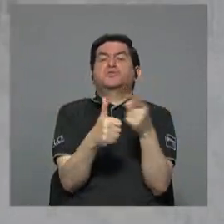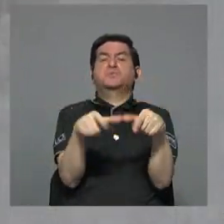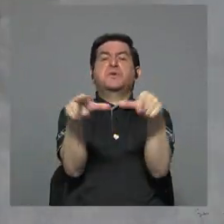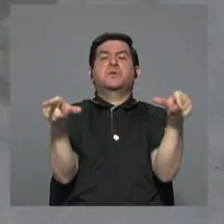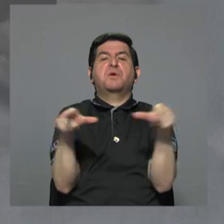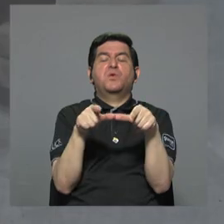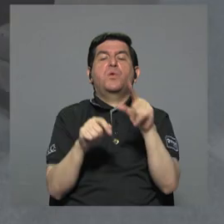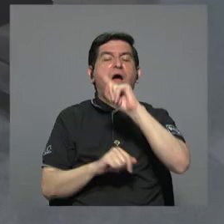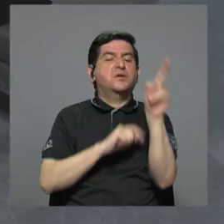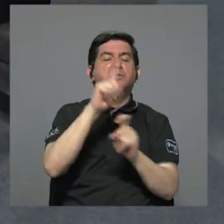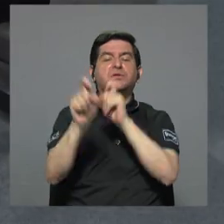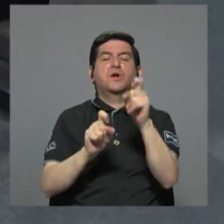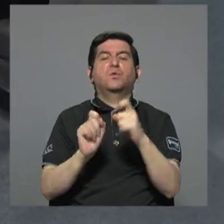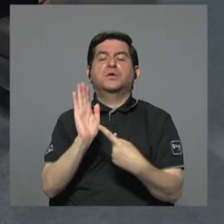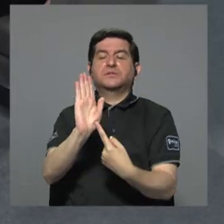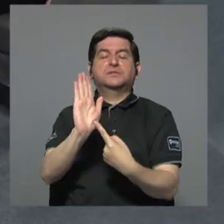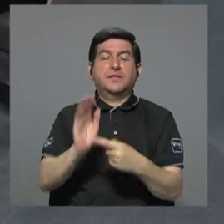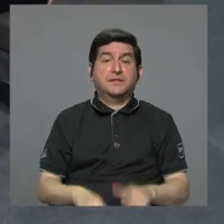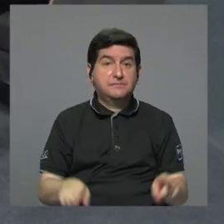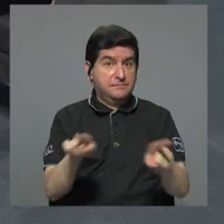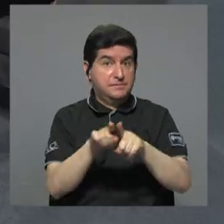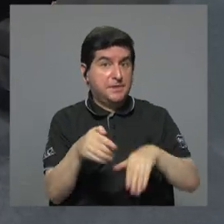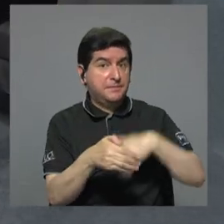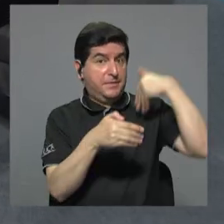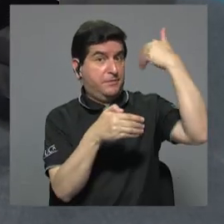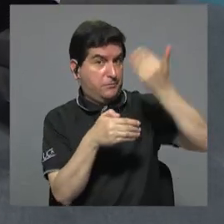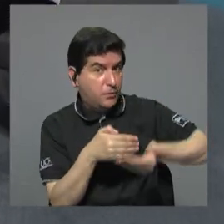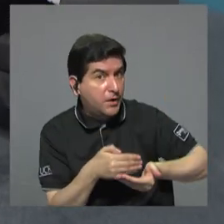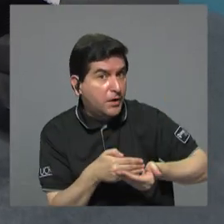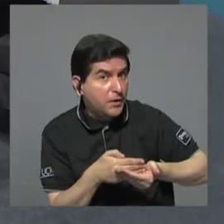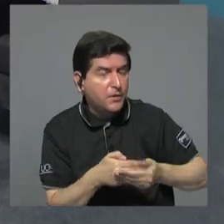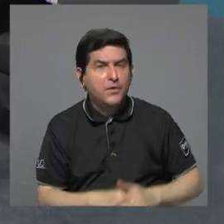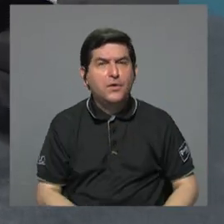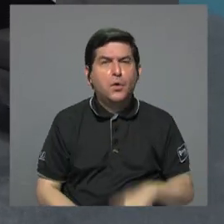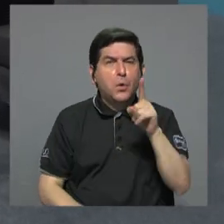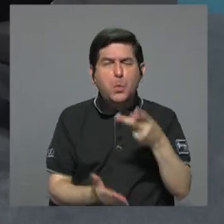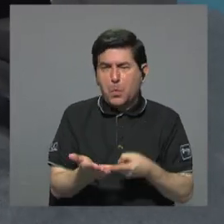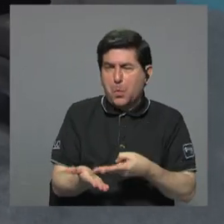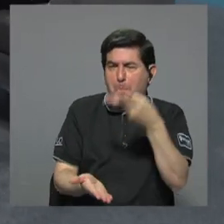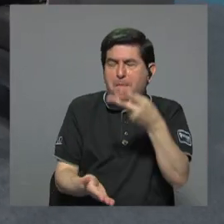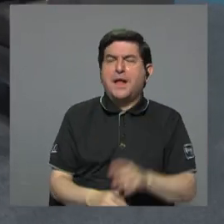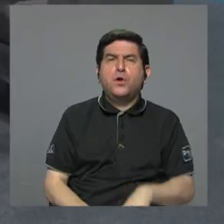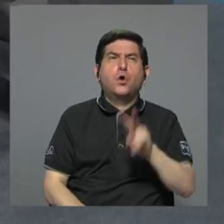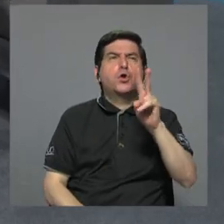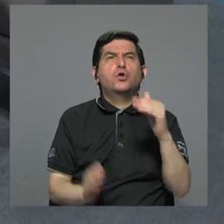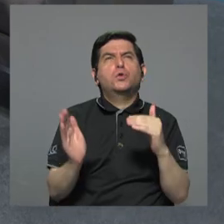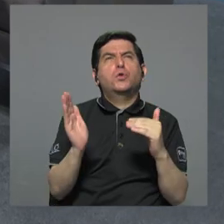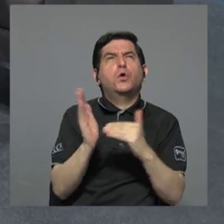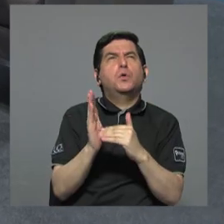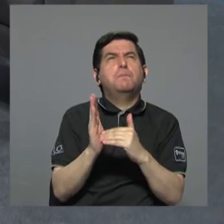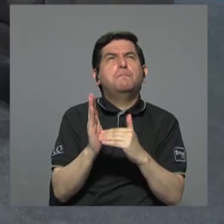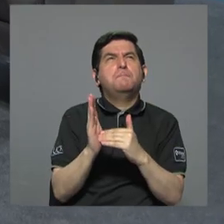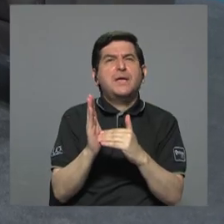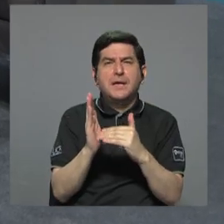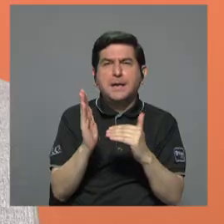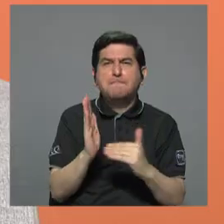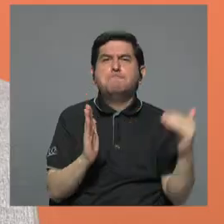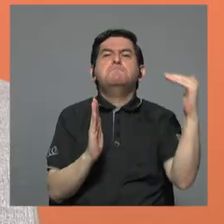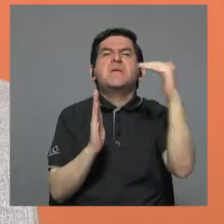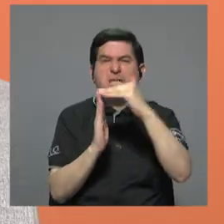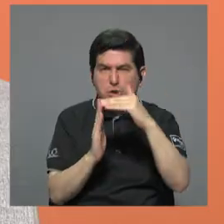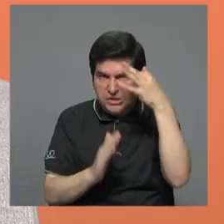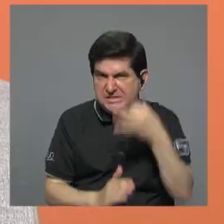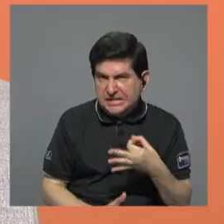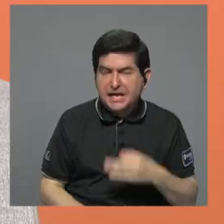lugares en las encuestas. Exacto. Y además que posteriormente hay un monto como de dos mil, me parece, millones,